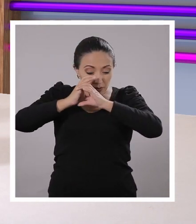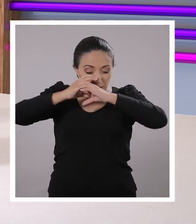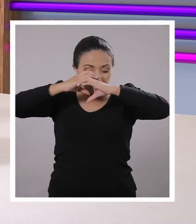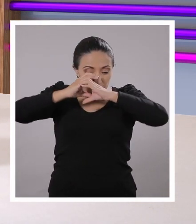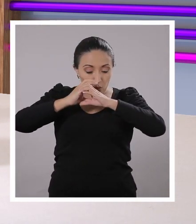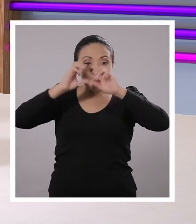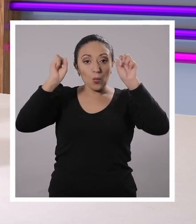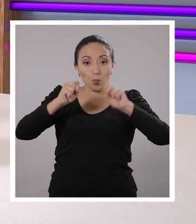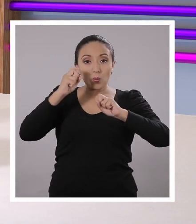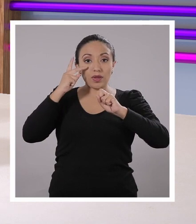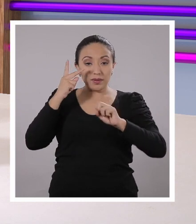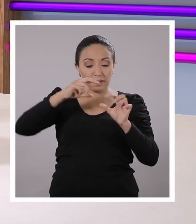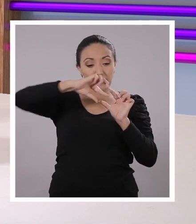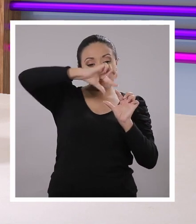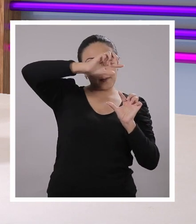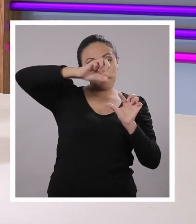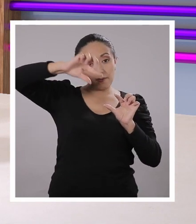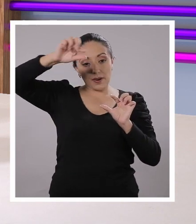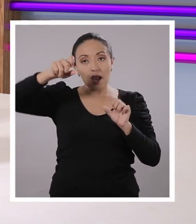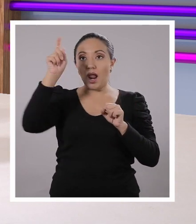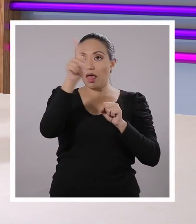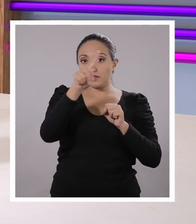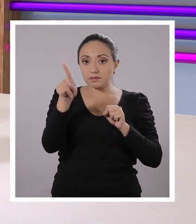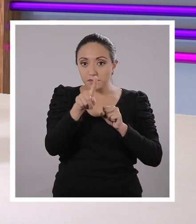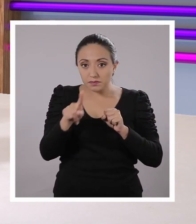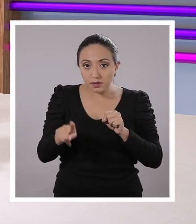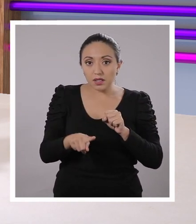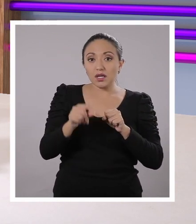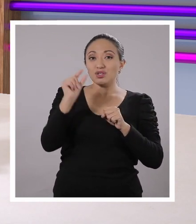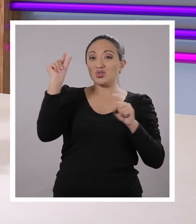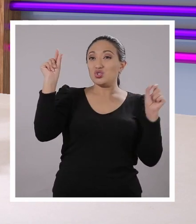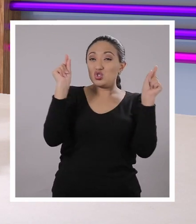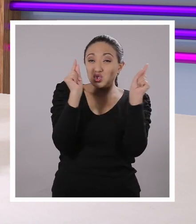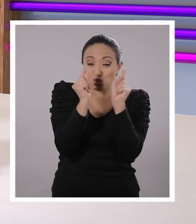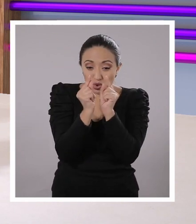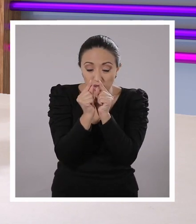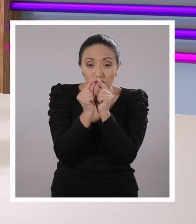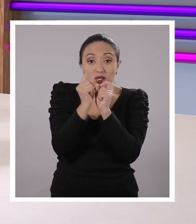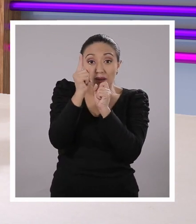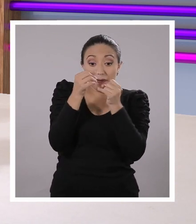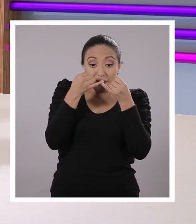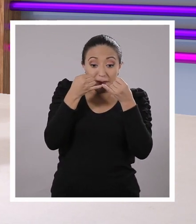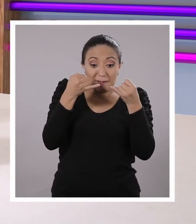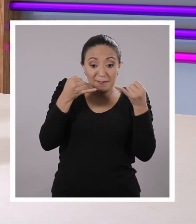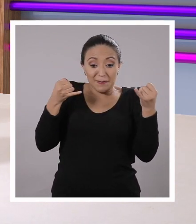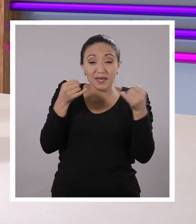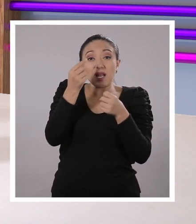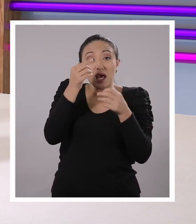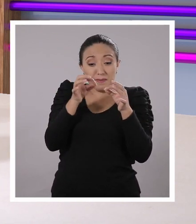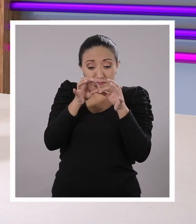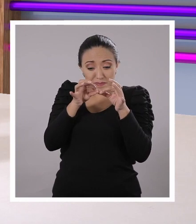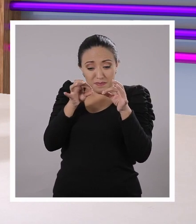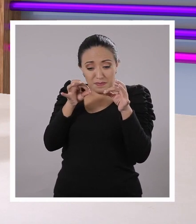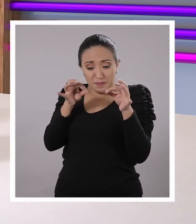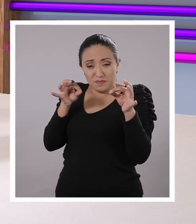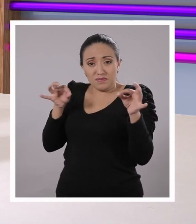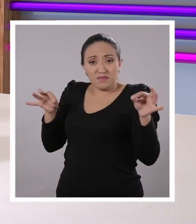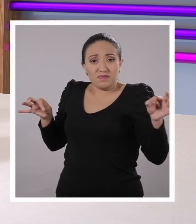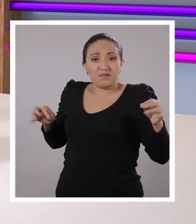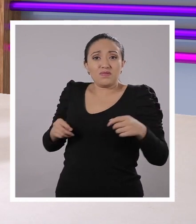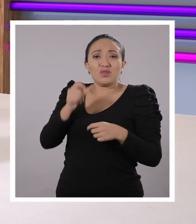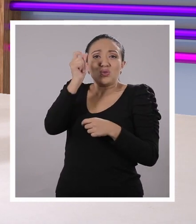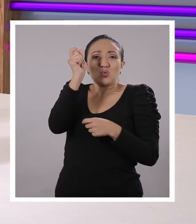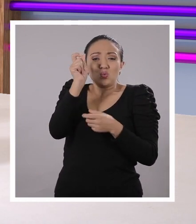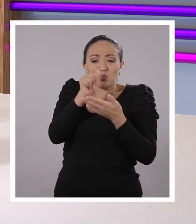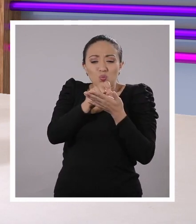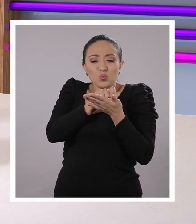se ven como pelotas, varas o espirales. Son tan pequeñas que una fila de mil podrían cruzar la